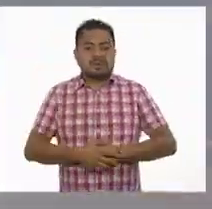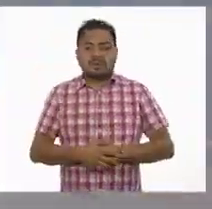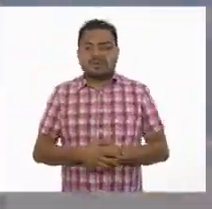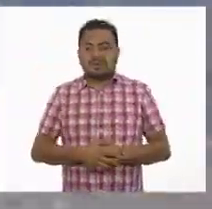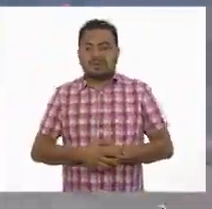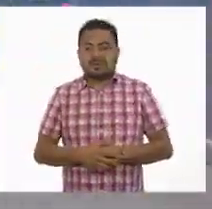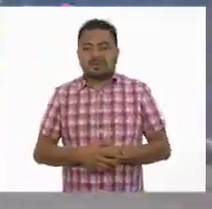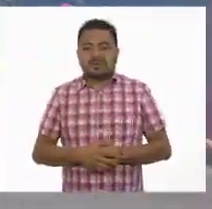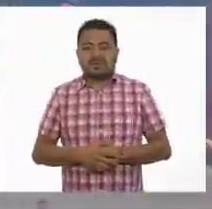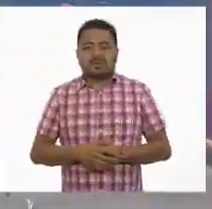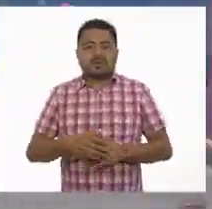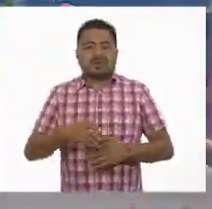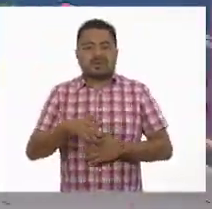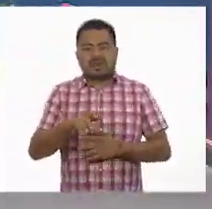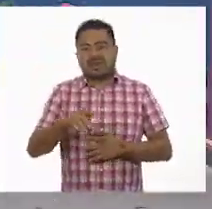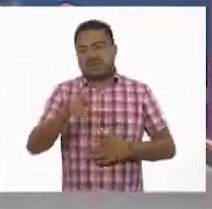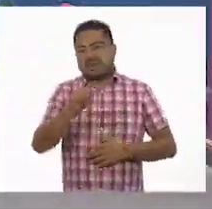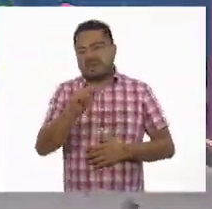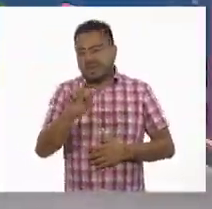¡Teatro Nutril!